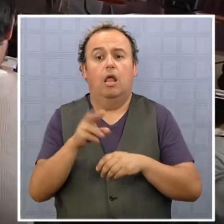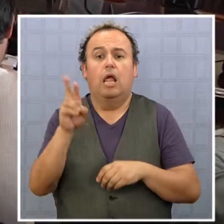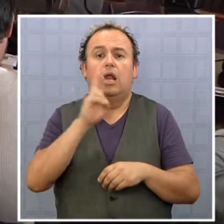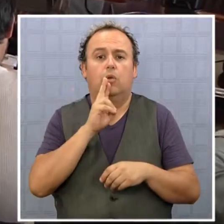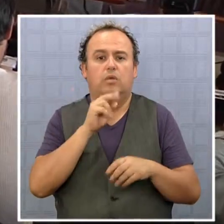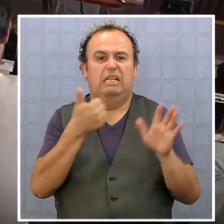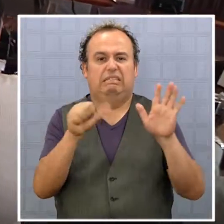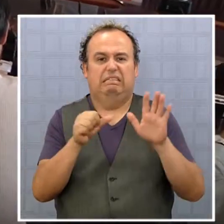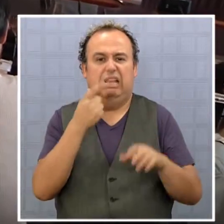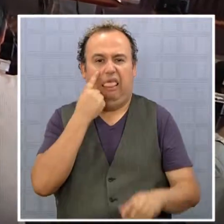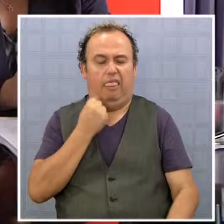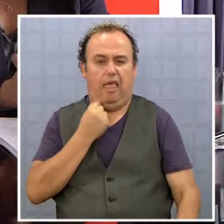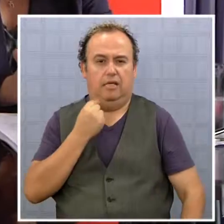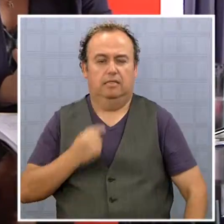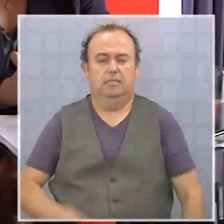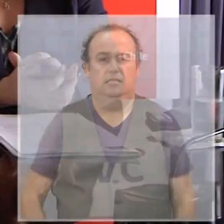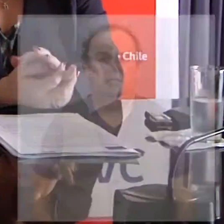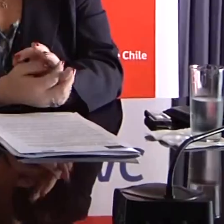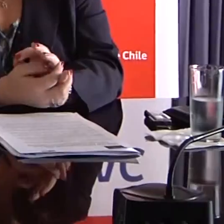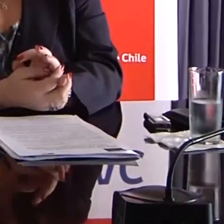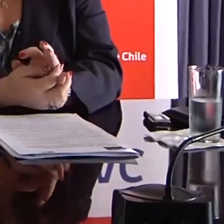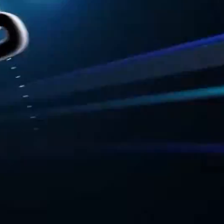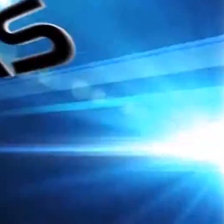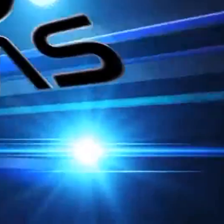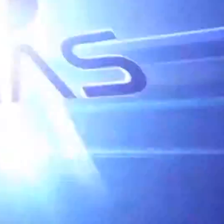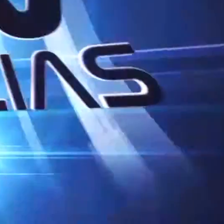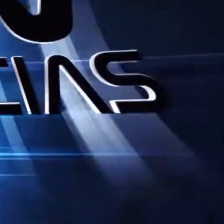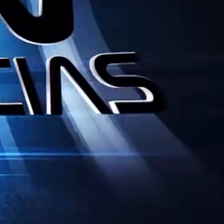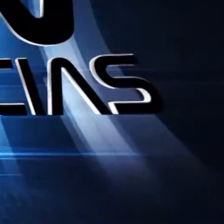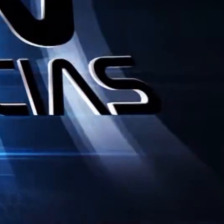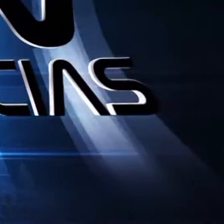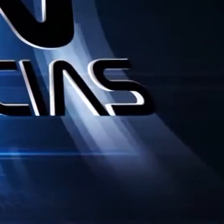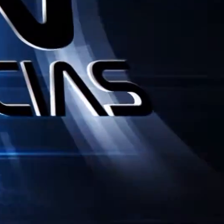días. Pero no debemos olvidar que el amplio artefacto básicamente...